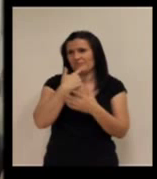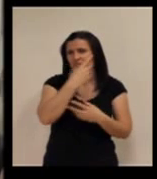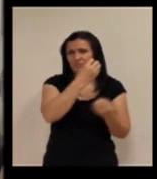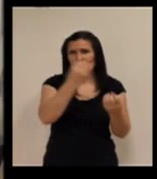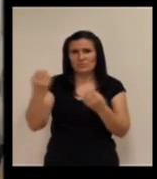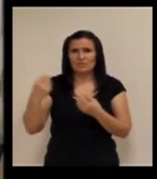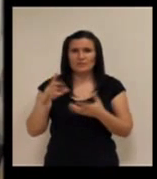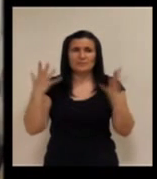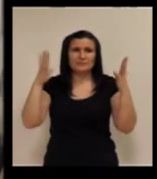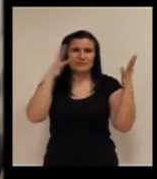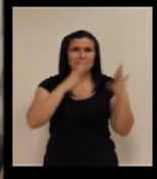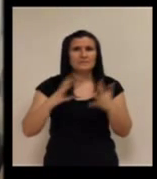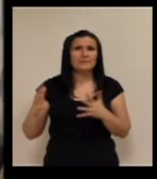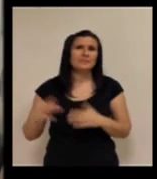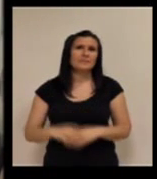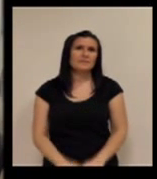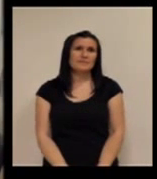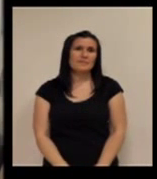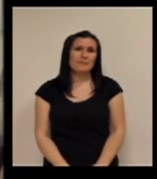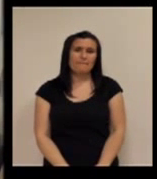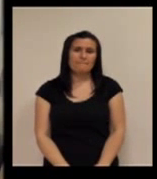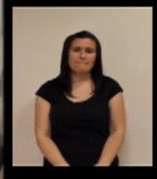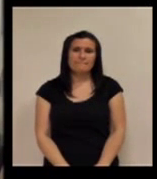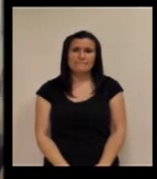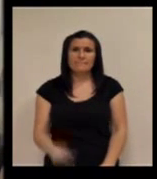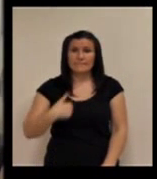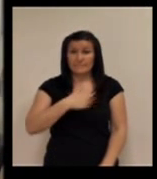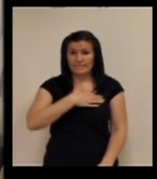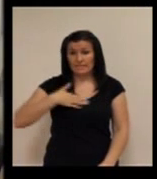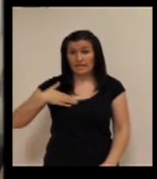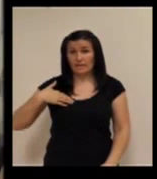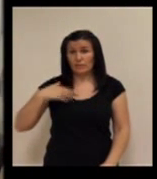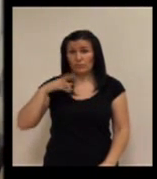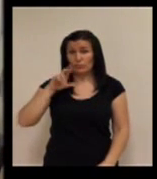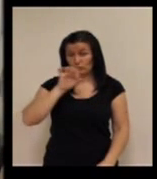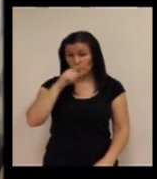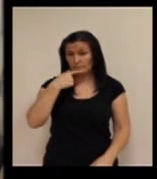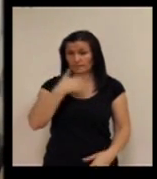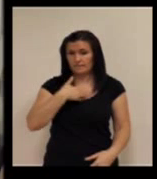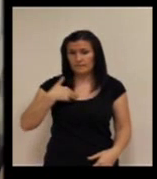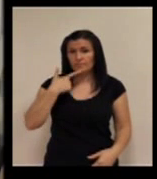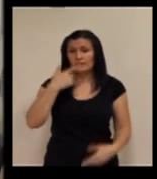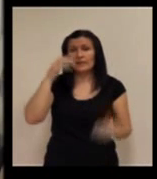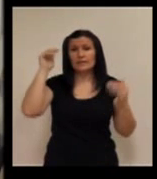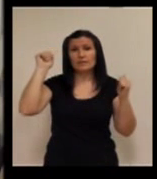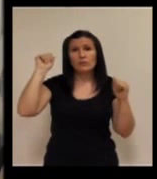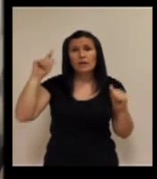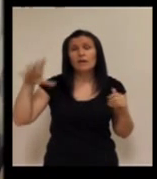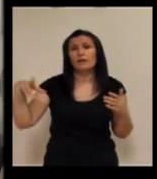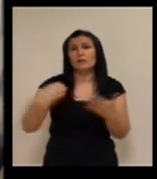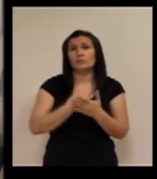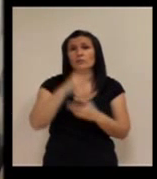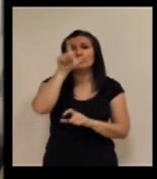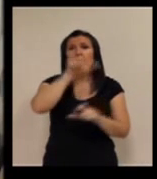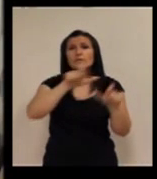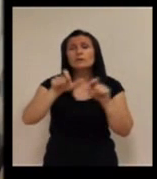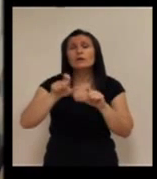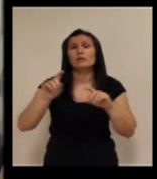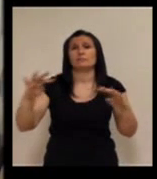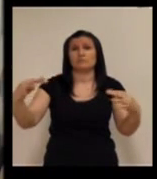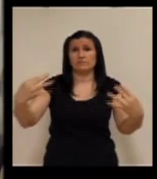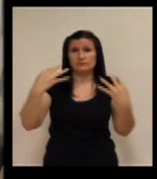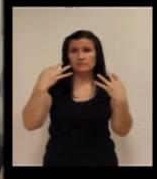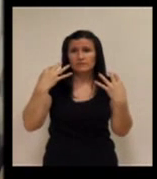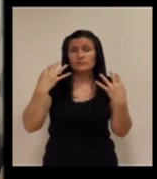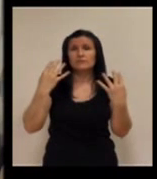¿No? Ha estado muy bien Muy bien Pues entonces quiero quiero desde aquí bueno saludar